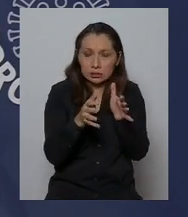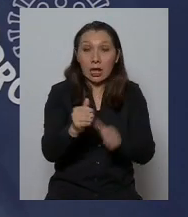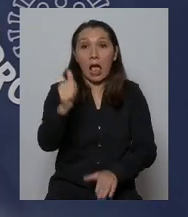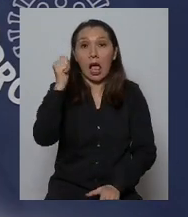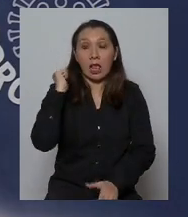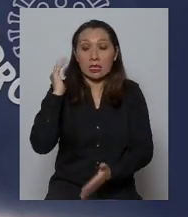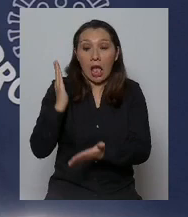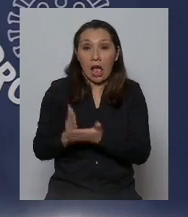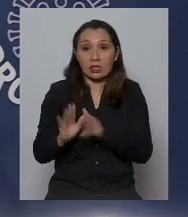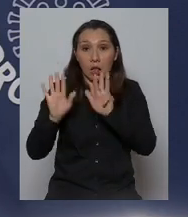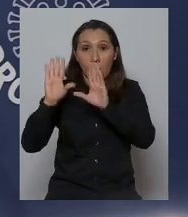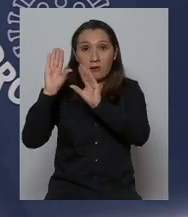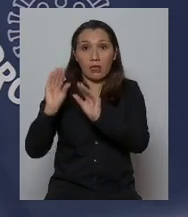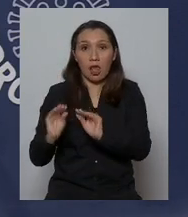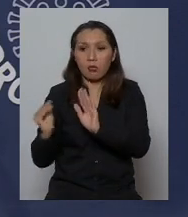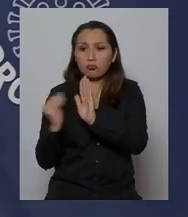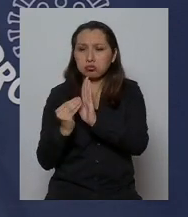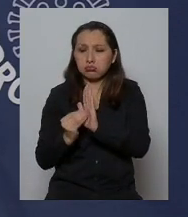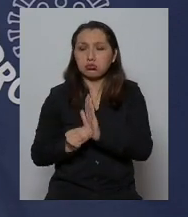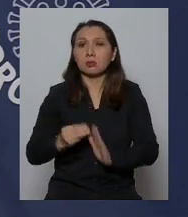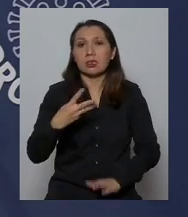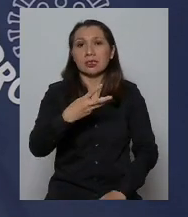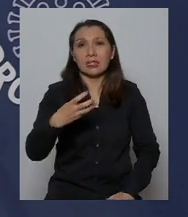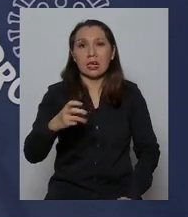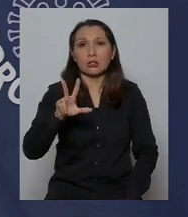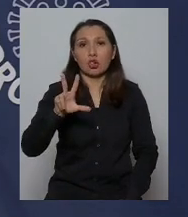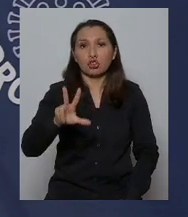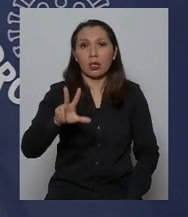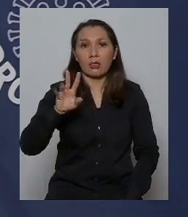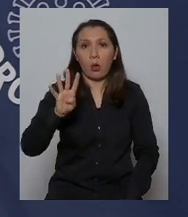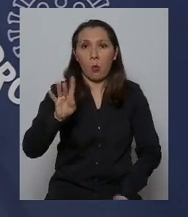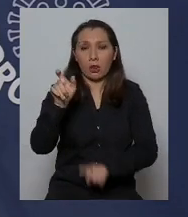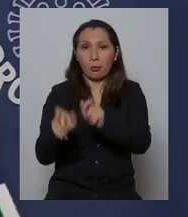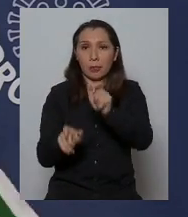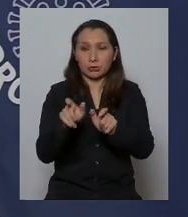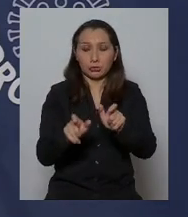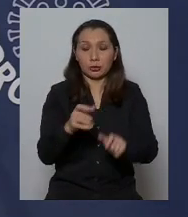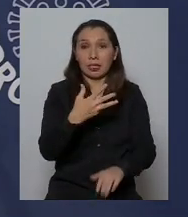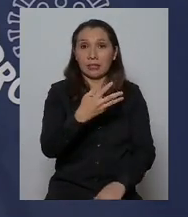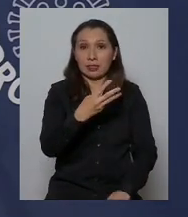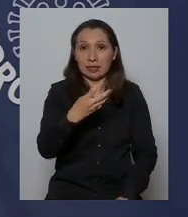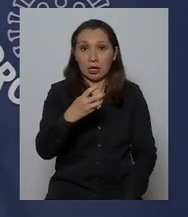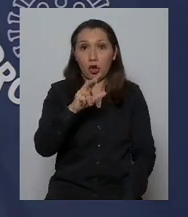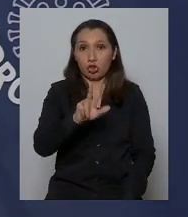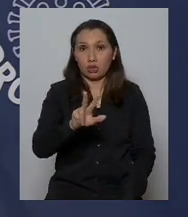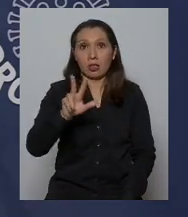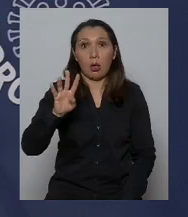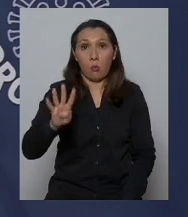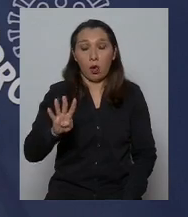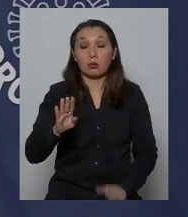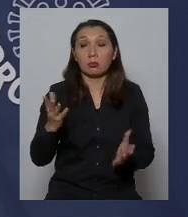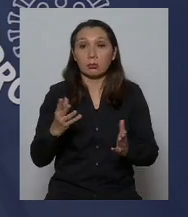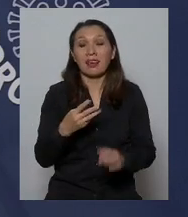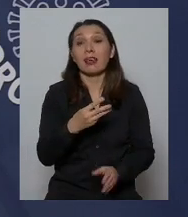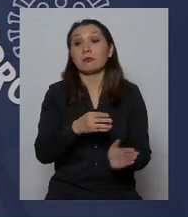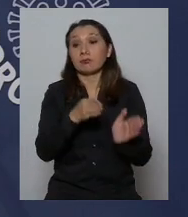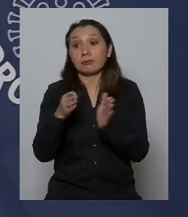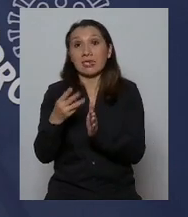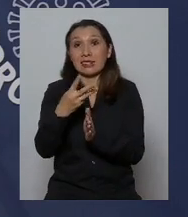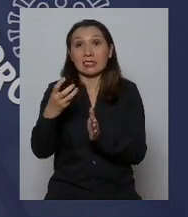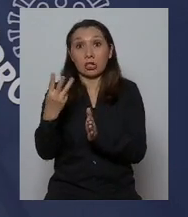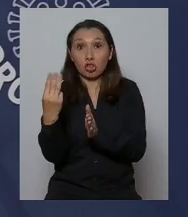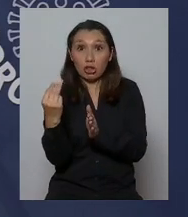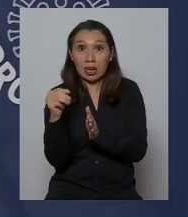de ayer hasta las 21 horas se registran 384 personas, de las cuales 313 se